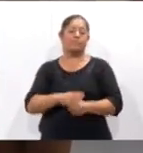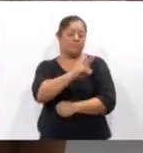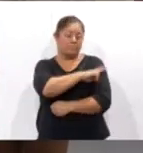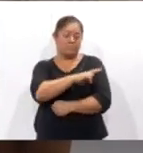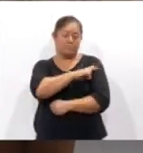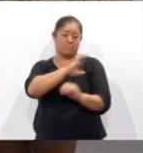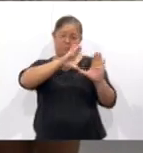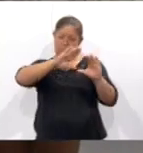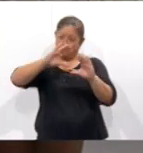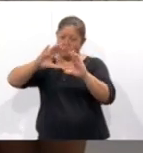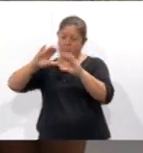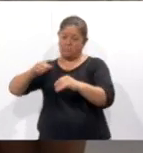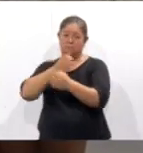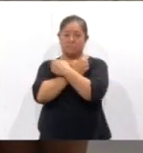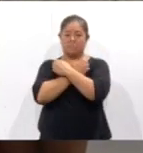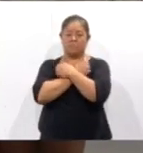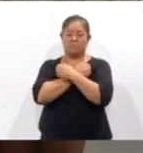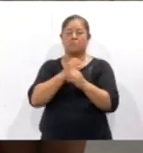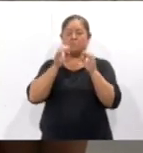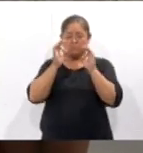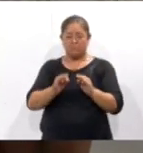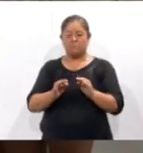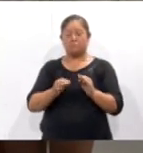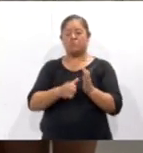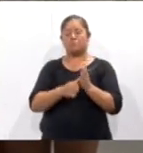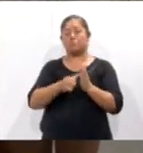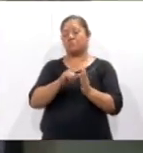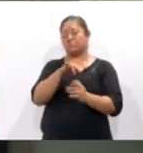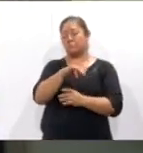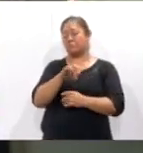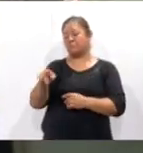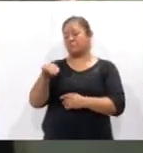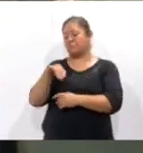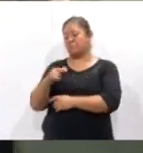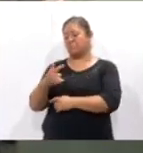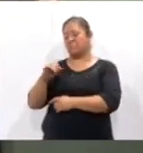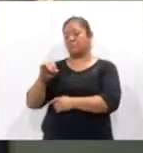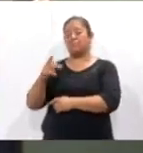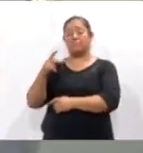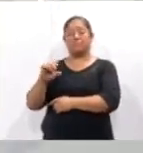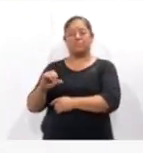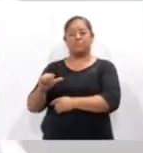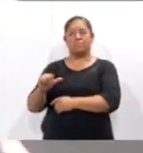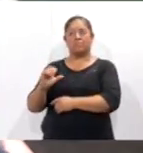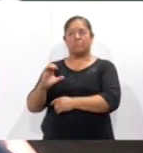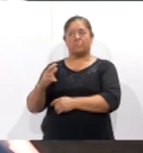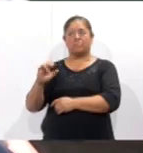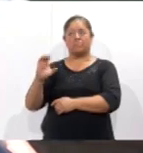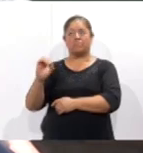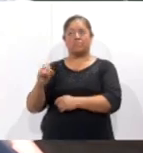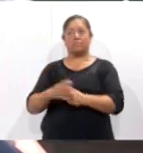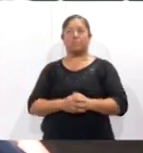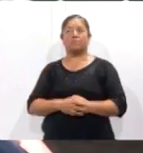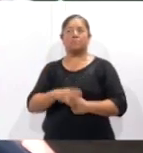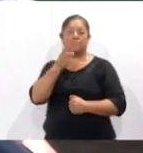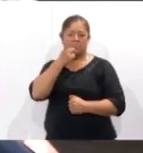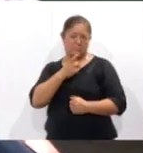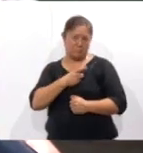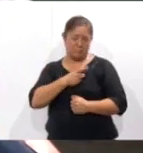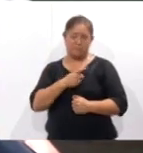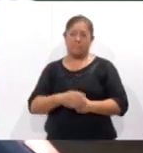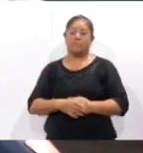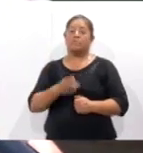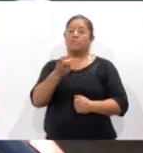Capacitación Electoral y Educación Cívica en el INE, Miguel Ángel Pacheco López, habló de la importancia de este foro. Este foro fue